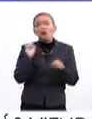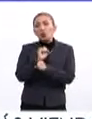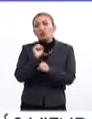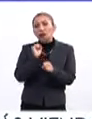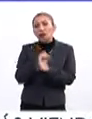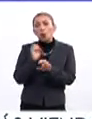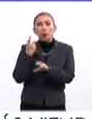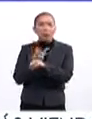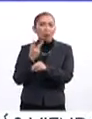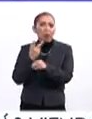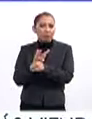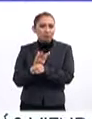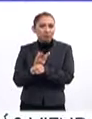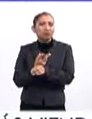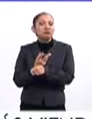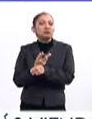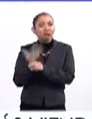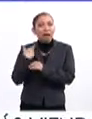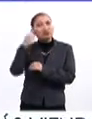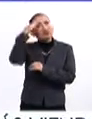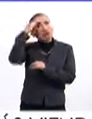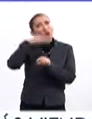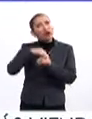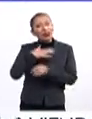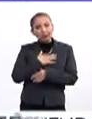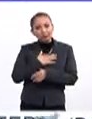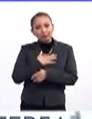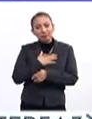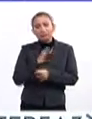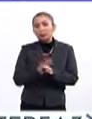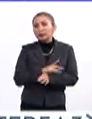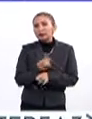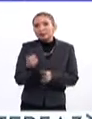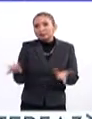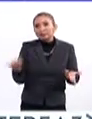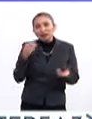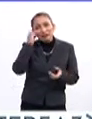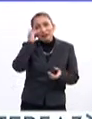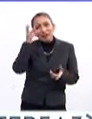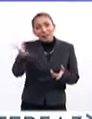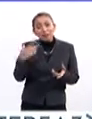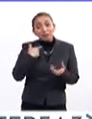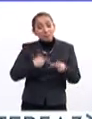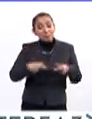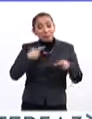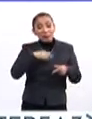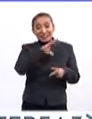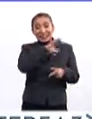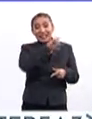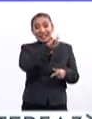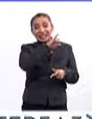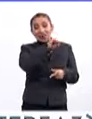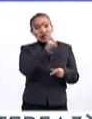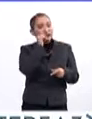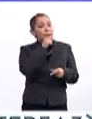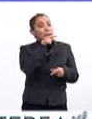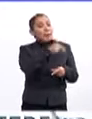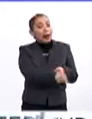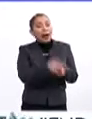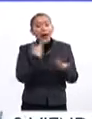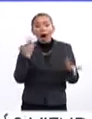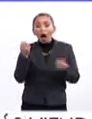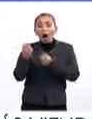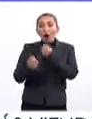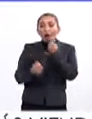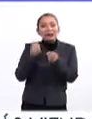secundaria o en la preparatoria y se nos han quedado grabados, porque no olvidemos que los autores clásicos siempre están hechos para ahora,